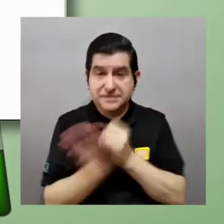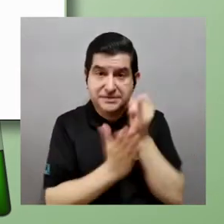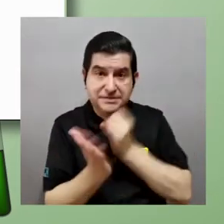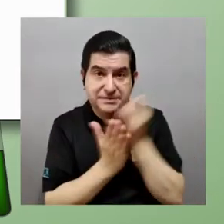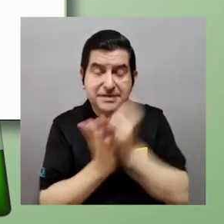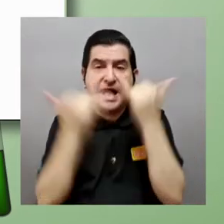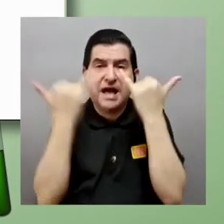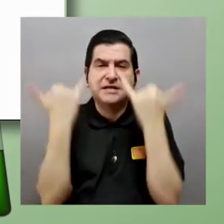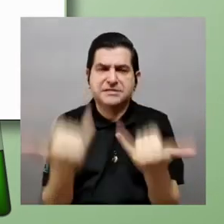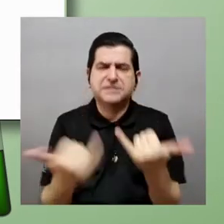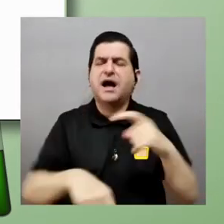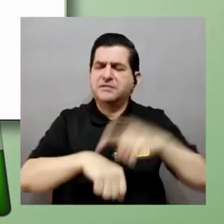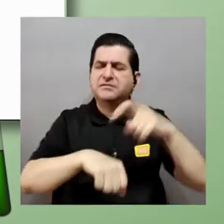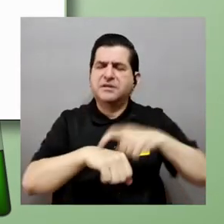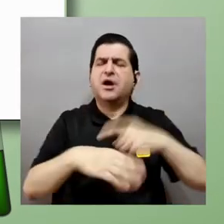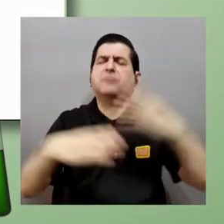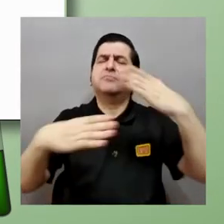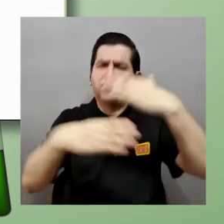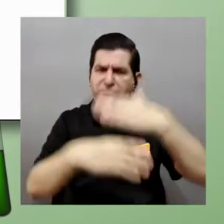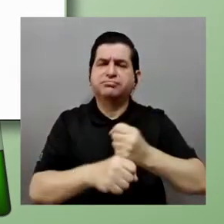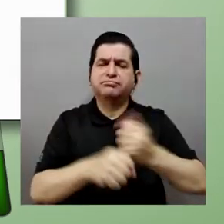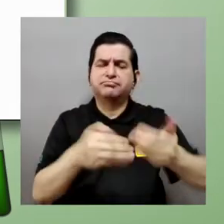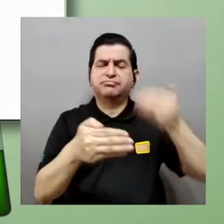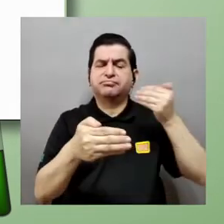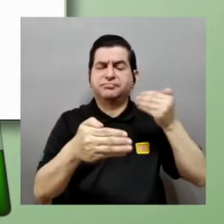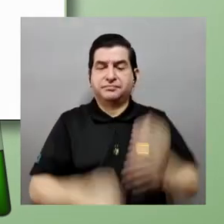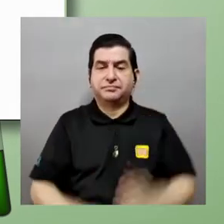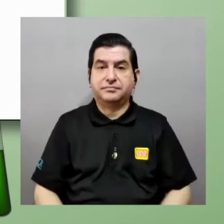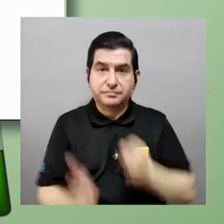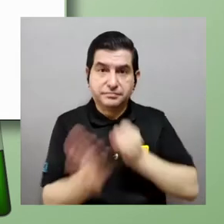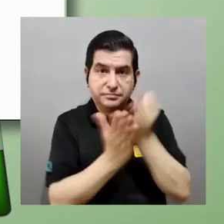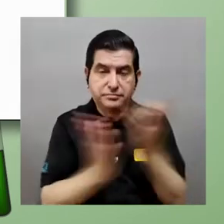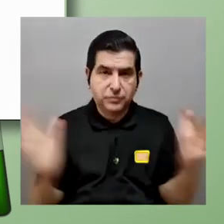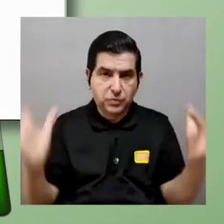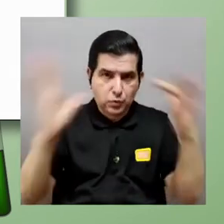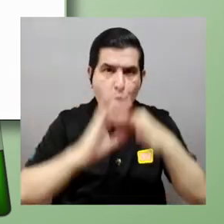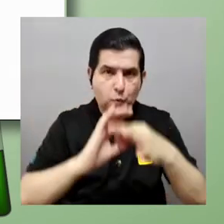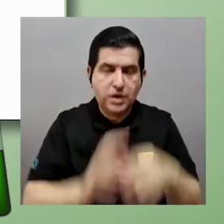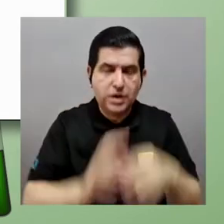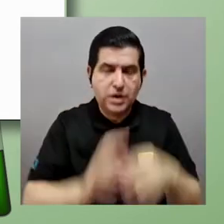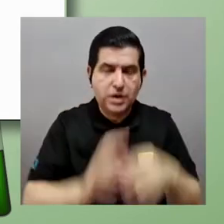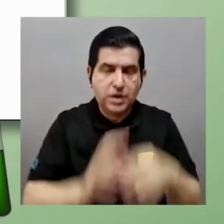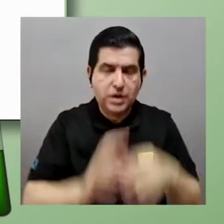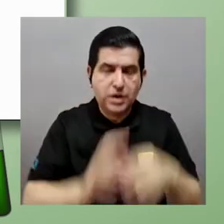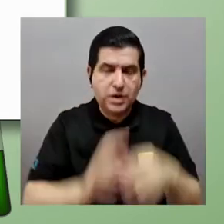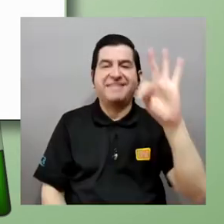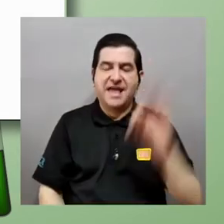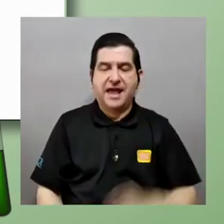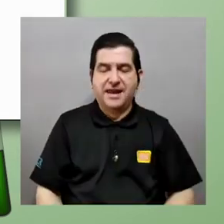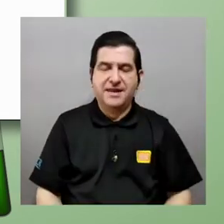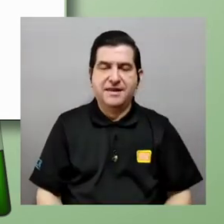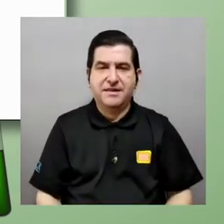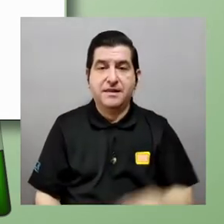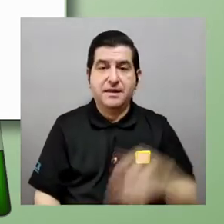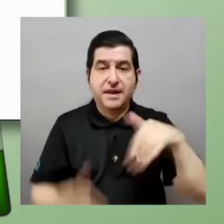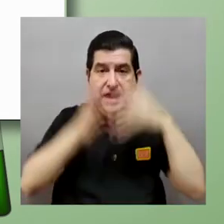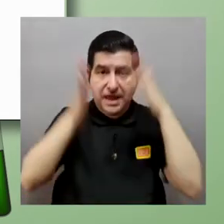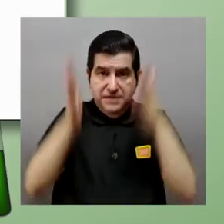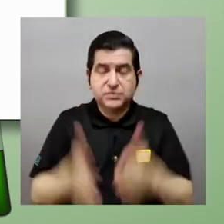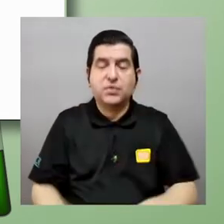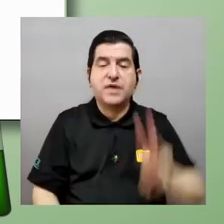esta es una investigación que ya llevamos un ratito haciéndola esta investigación la hago en conjunto con Sofía Tiel que es